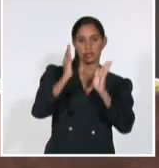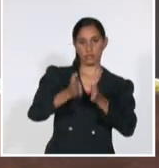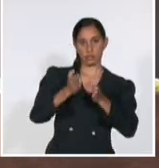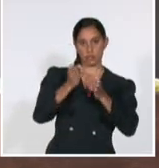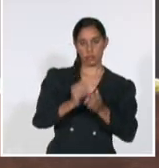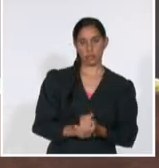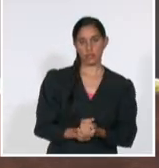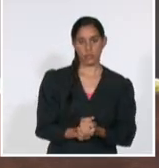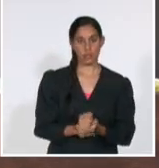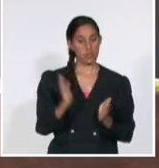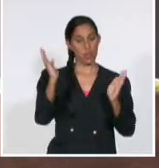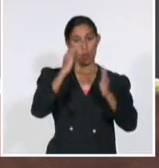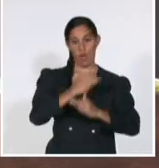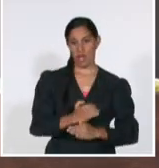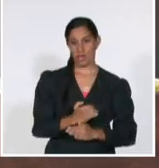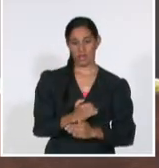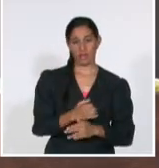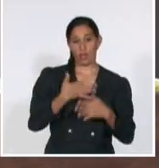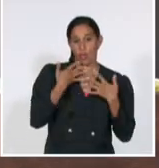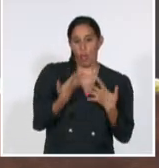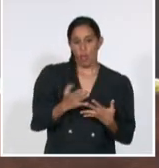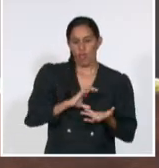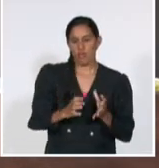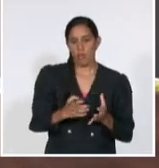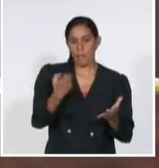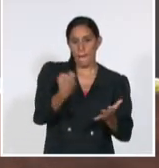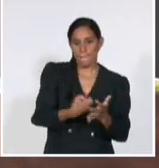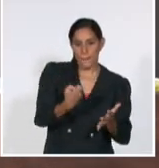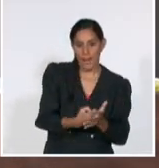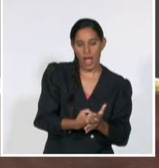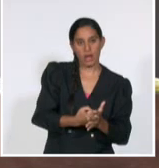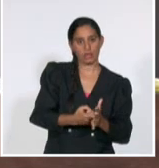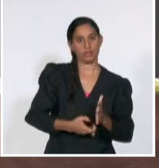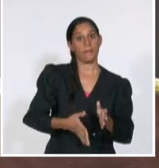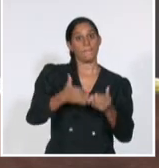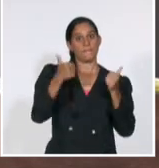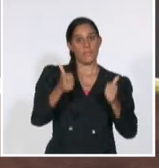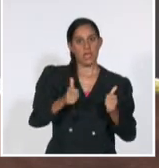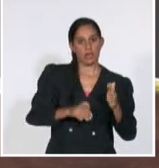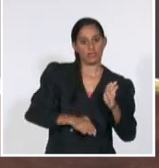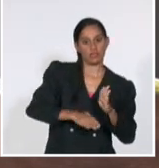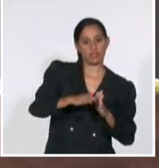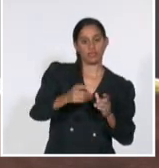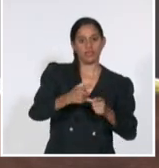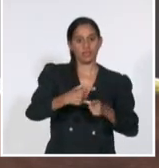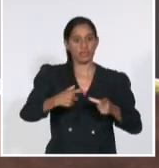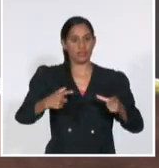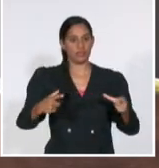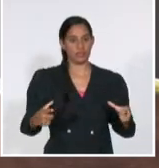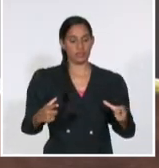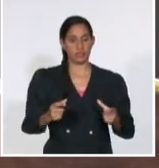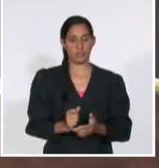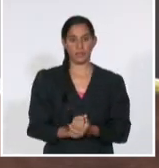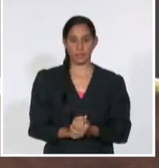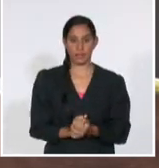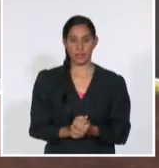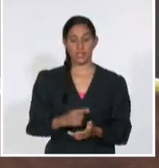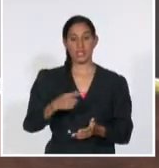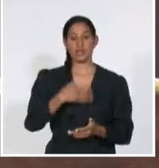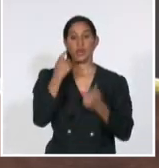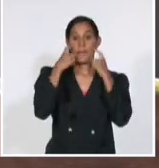para sus objetos. O sea, el objeto de las empresas estatales es lo más amplio posible, está reconocido una actividad fundamental